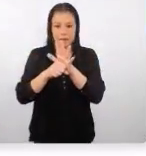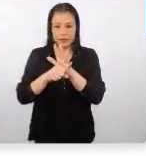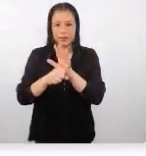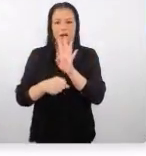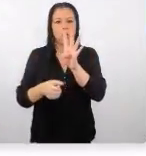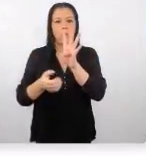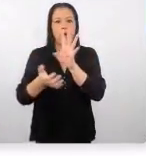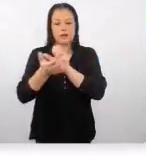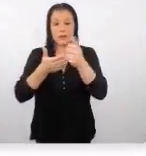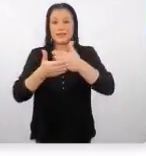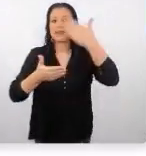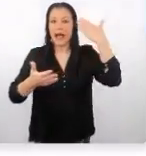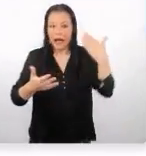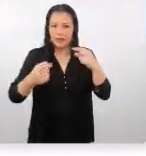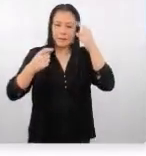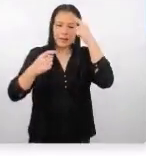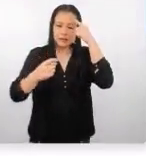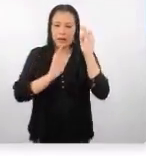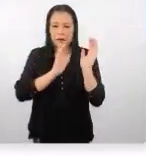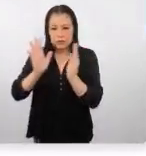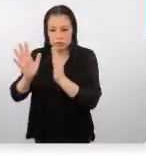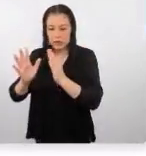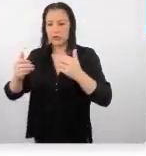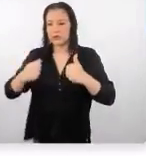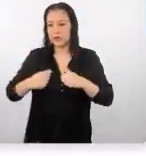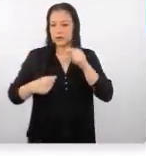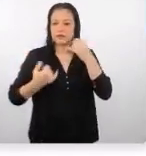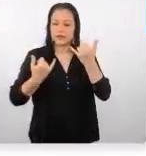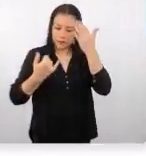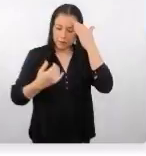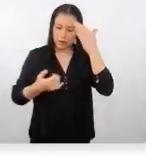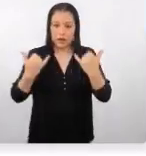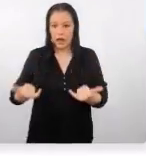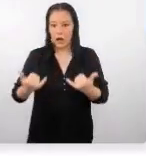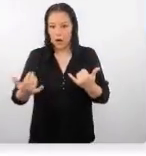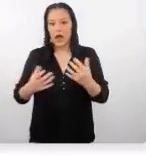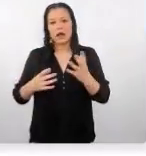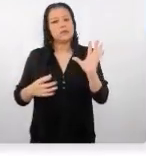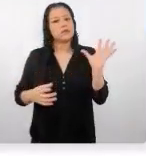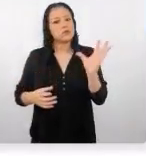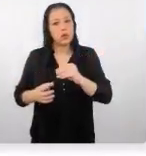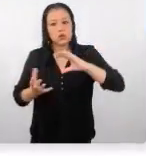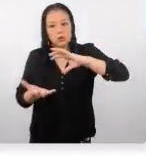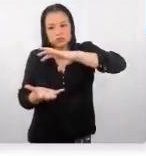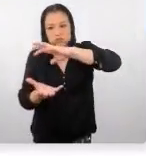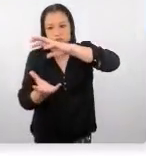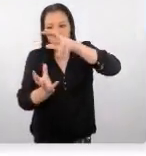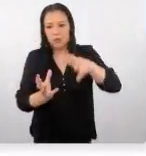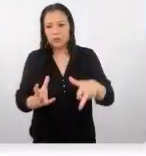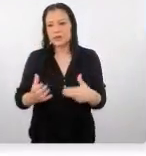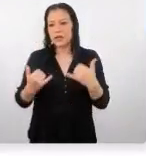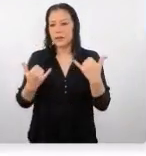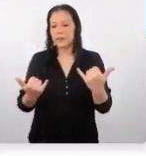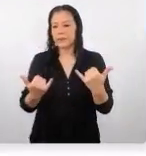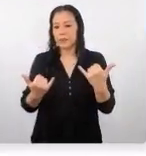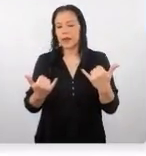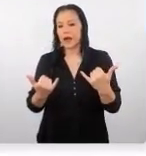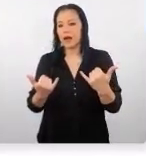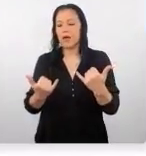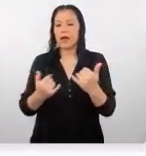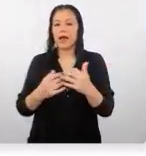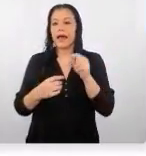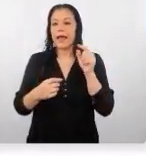meses de anticipación. Sabemos que eso es una tendencia ya mundial que actualmente esta